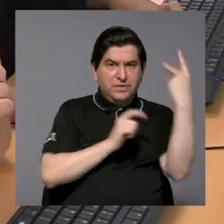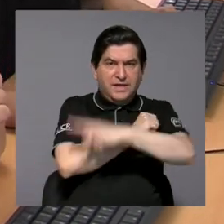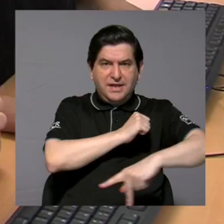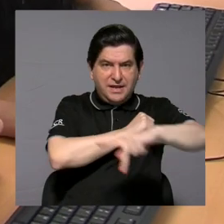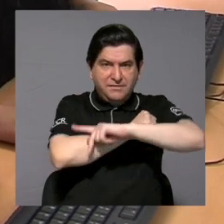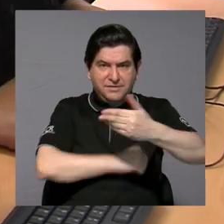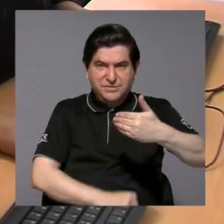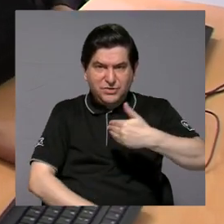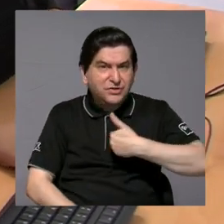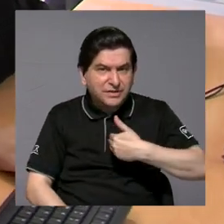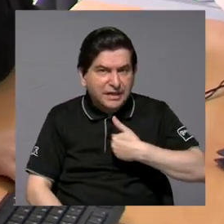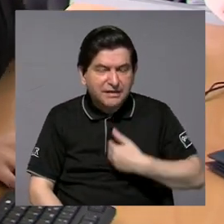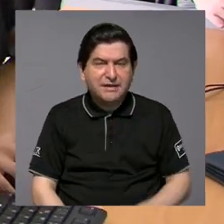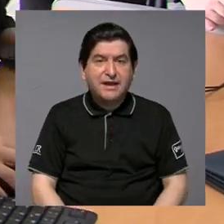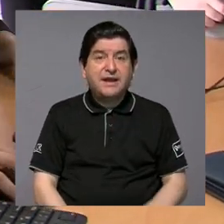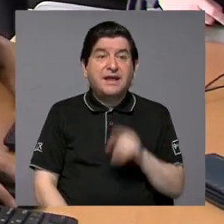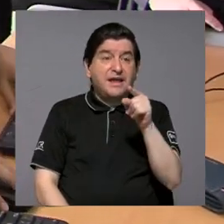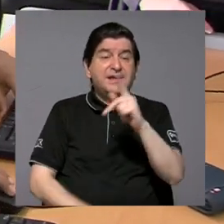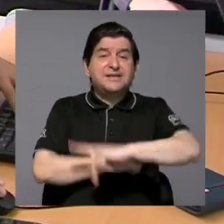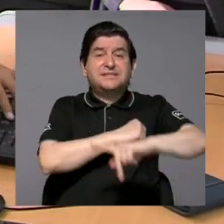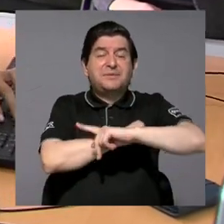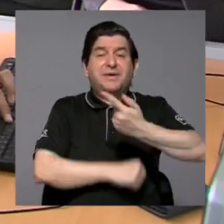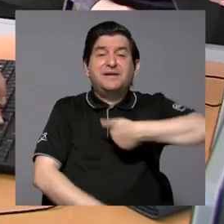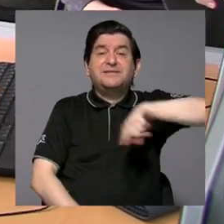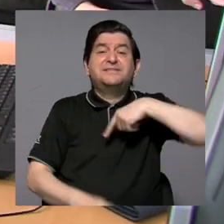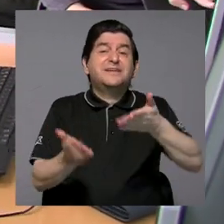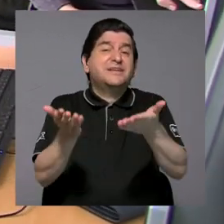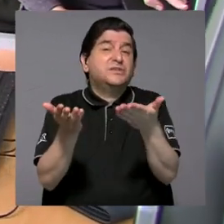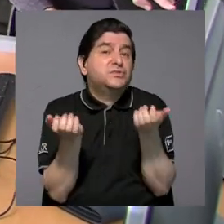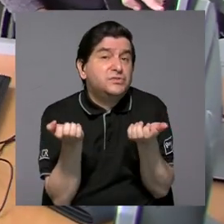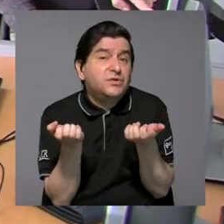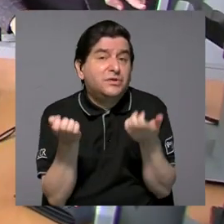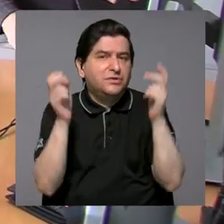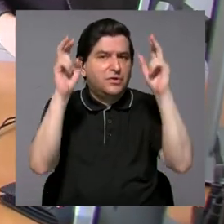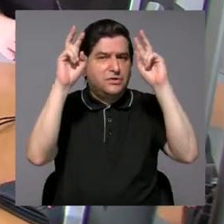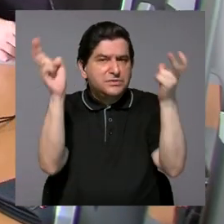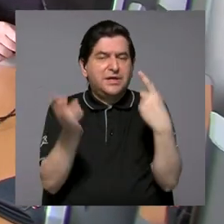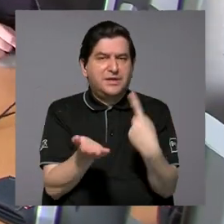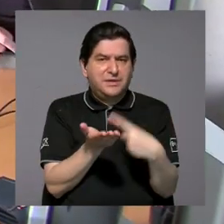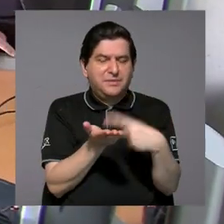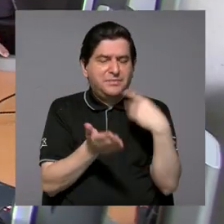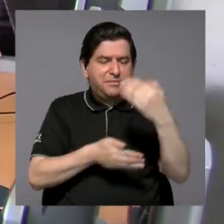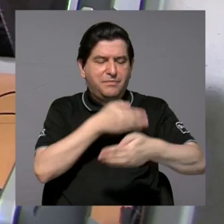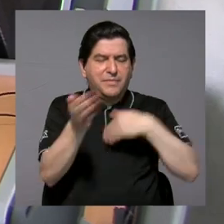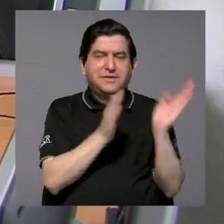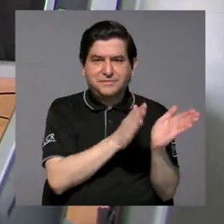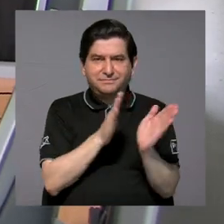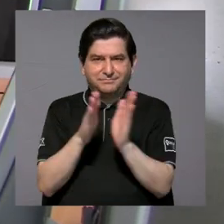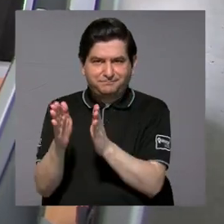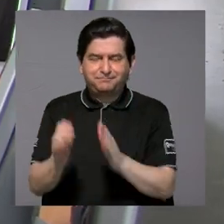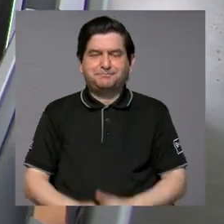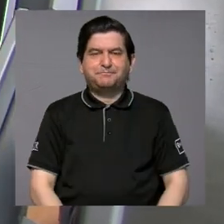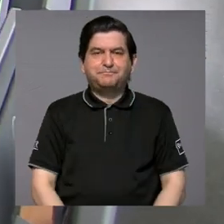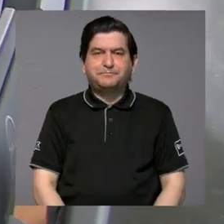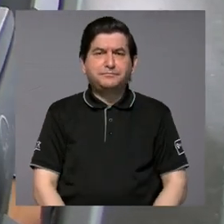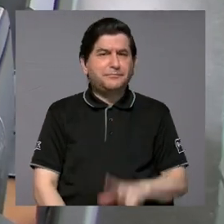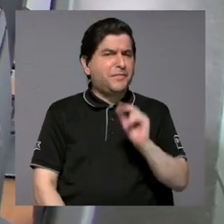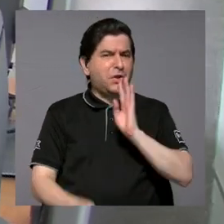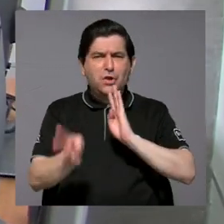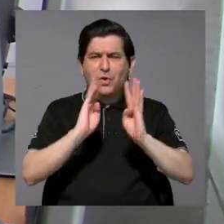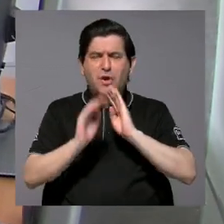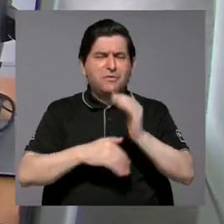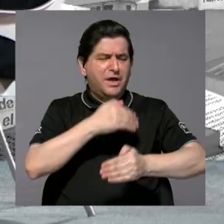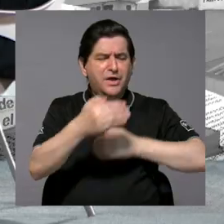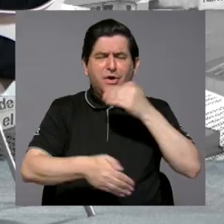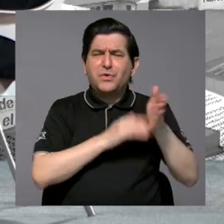nosotros tenemos, del país al que nosotros queremos? Bueno, esos son temas que se discuten en el proceso de planificación. Y no estamos hablando de un